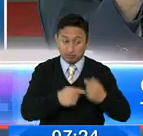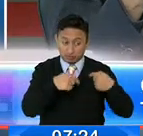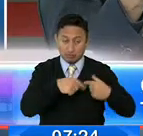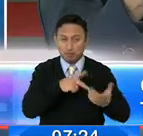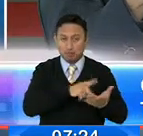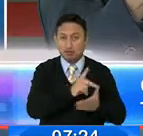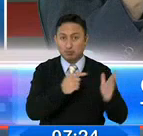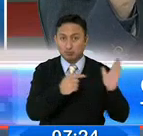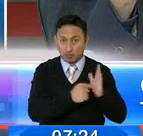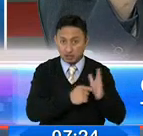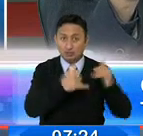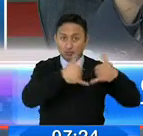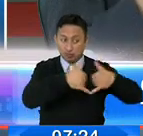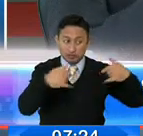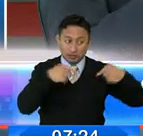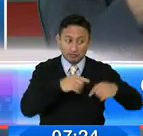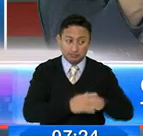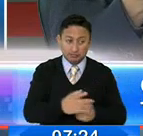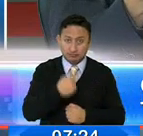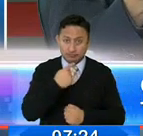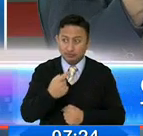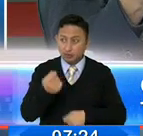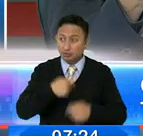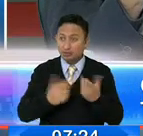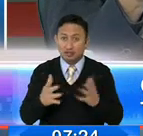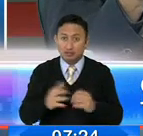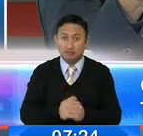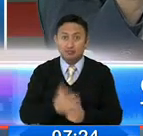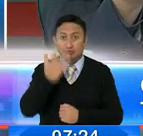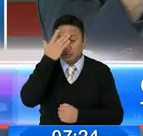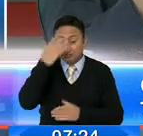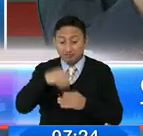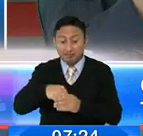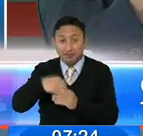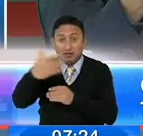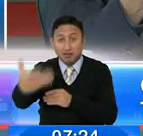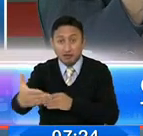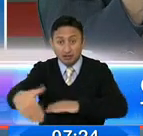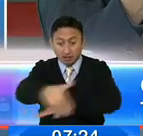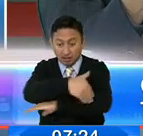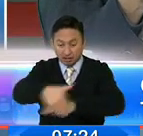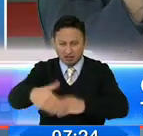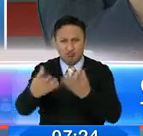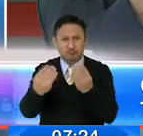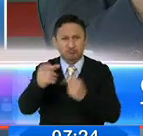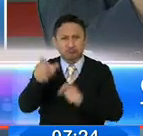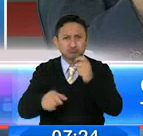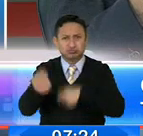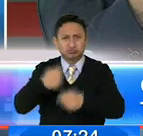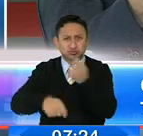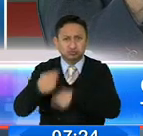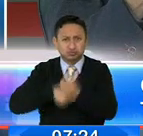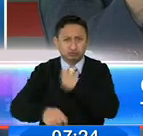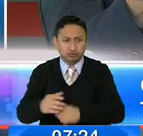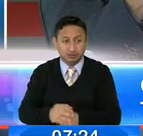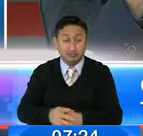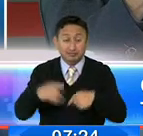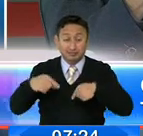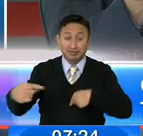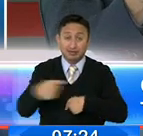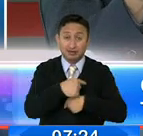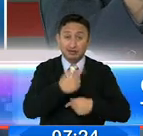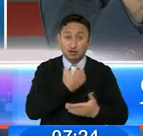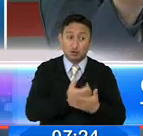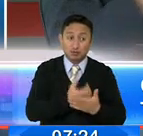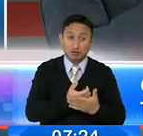pagan impuestos y que han dicho que ya no venden nada porque hay un exceso de vendedores ambulantes y que evidentemente esto afecta